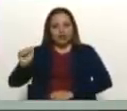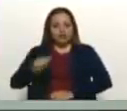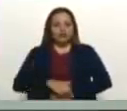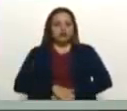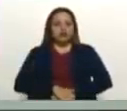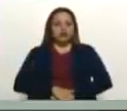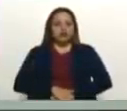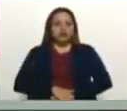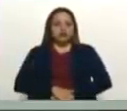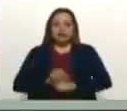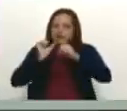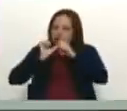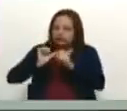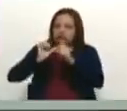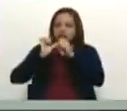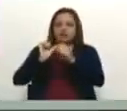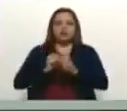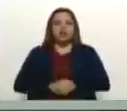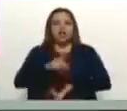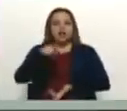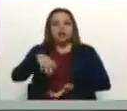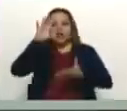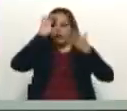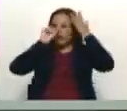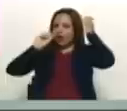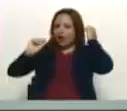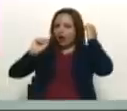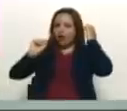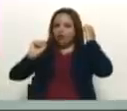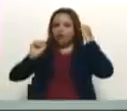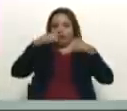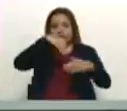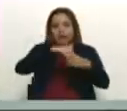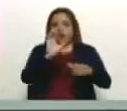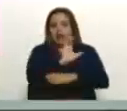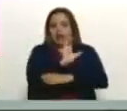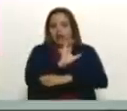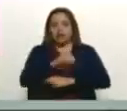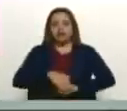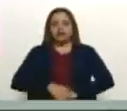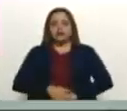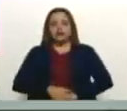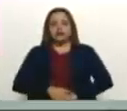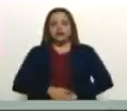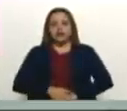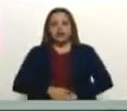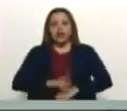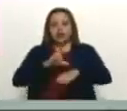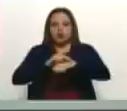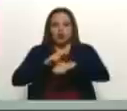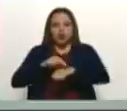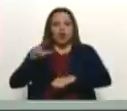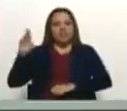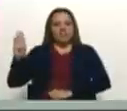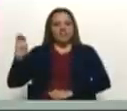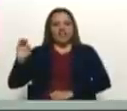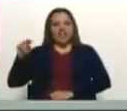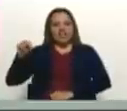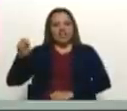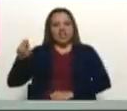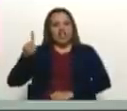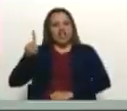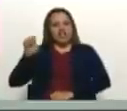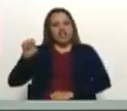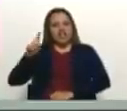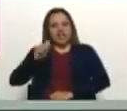incansable. El embajador de Bogotá en Caracas, el doctor Armando Benedetti. Estamos en comunicación